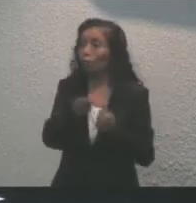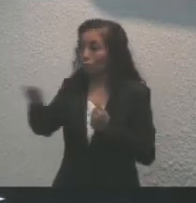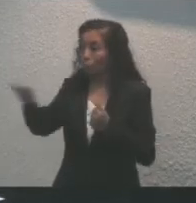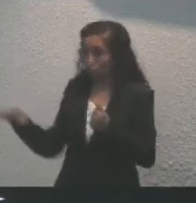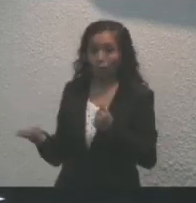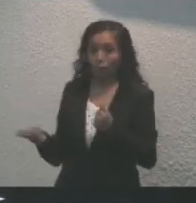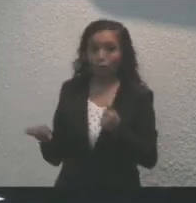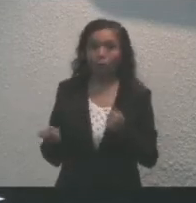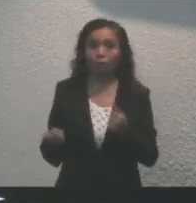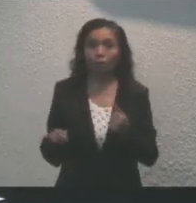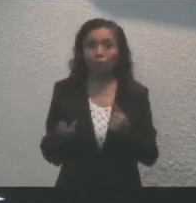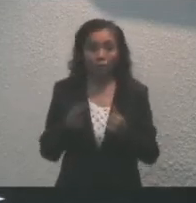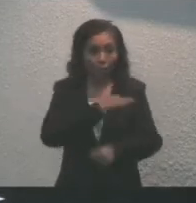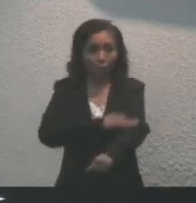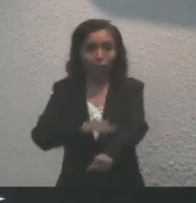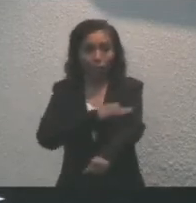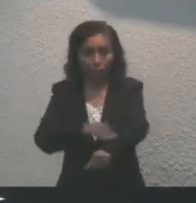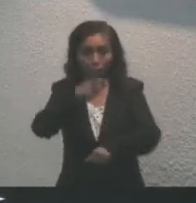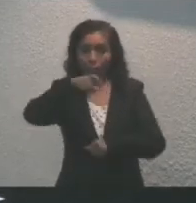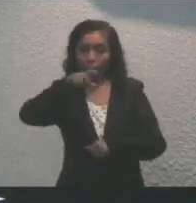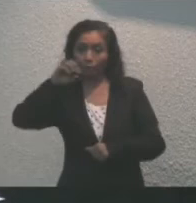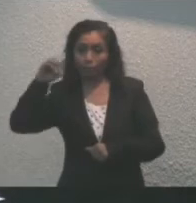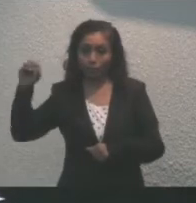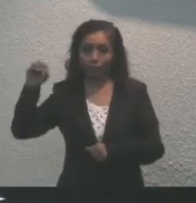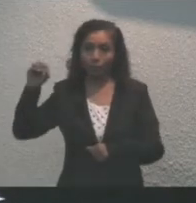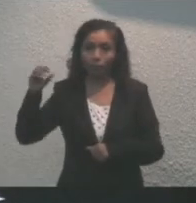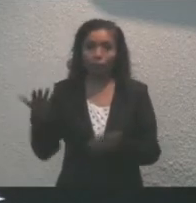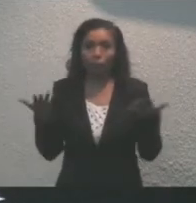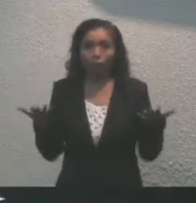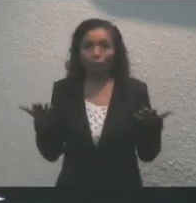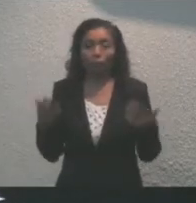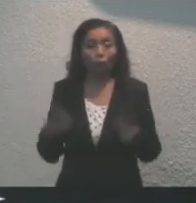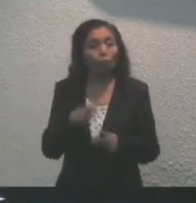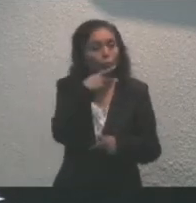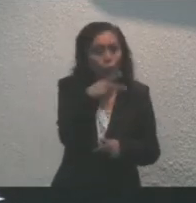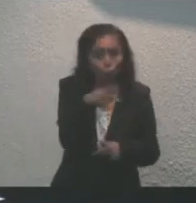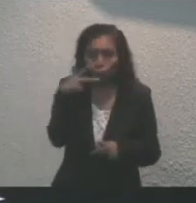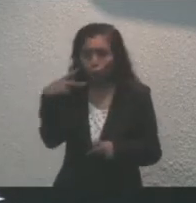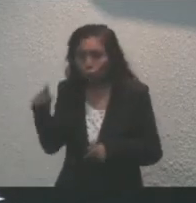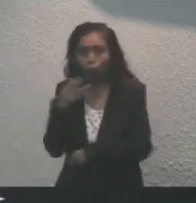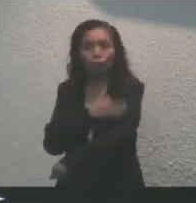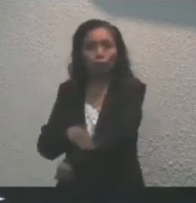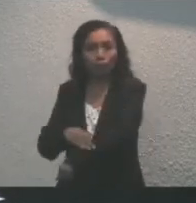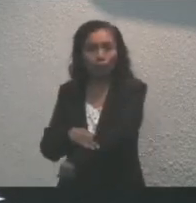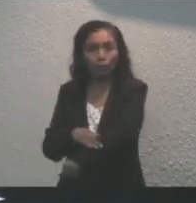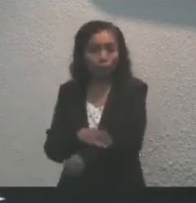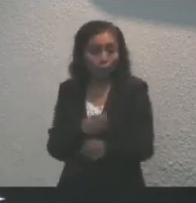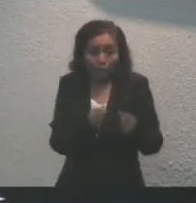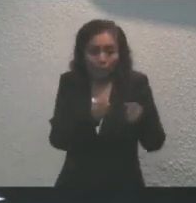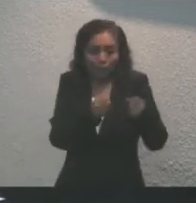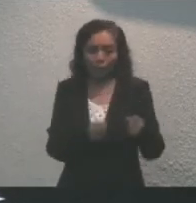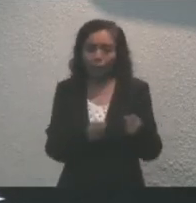dependerá que las familias quintanarroenses, sus propias familias, no solo estén seguras,